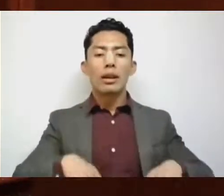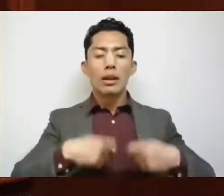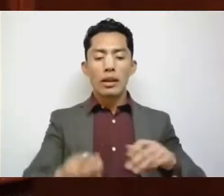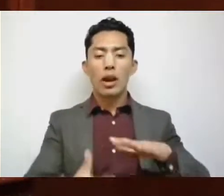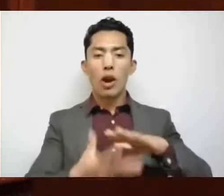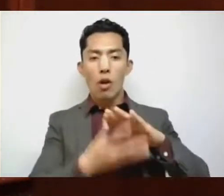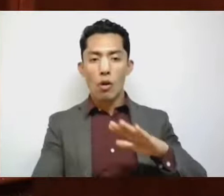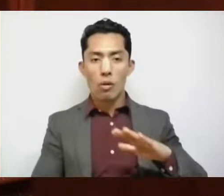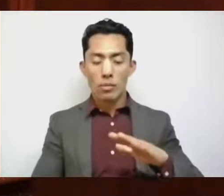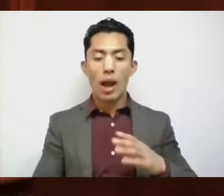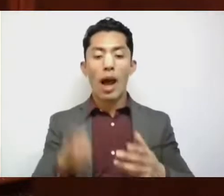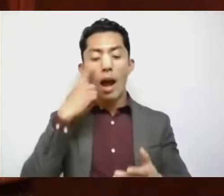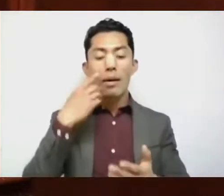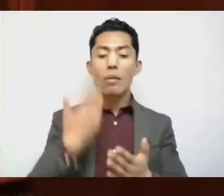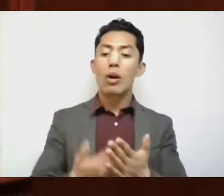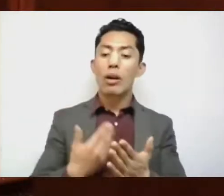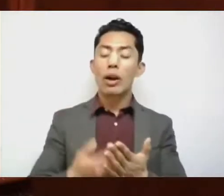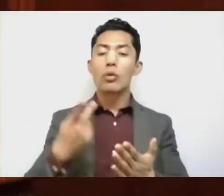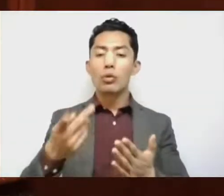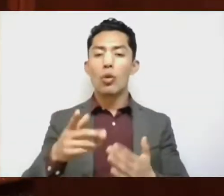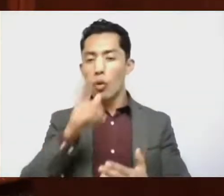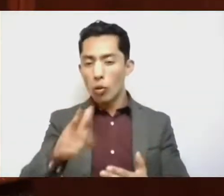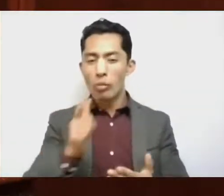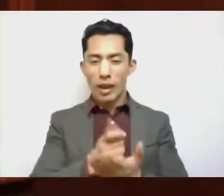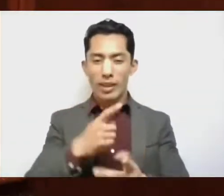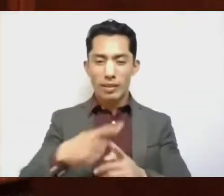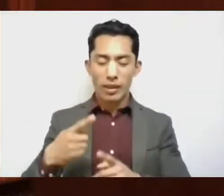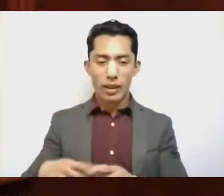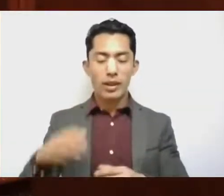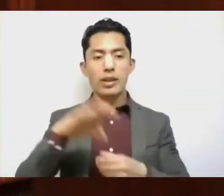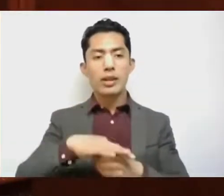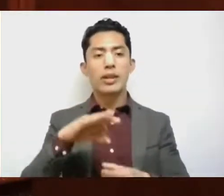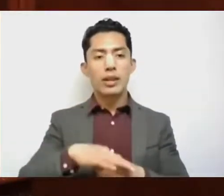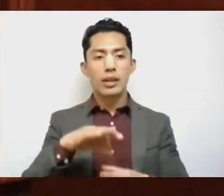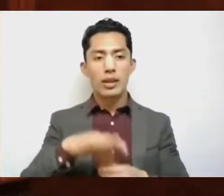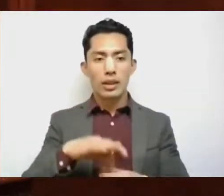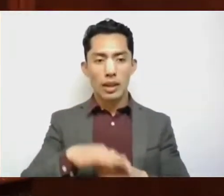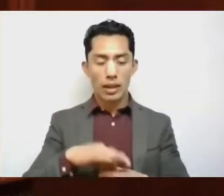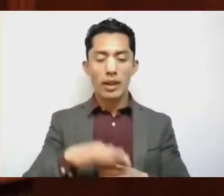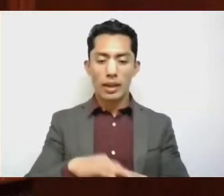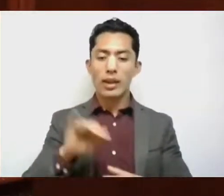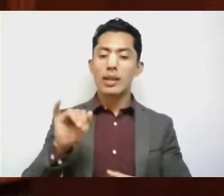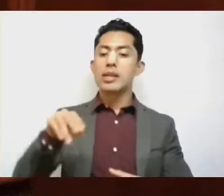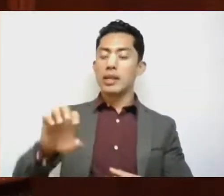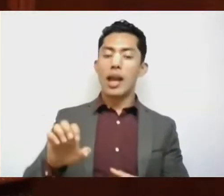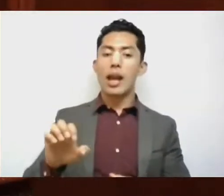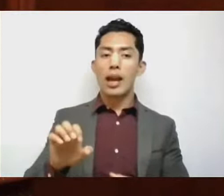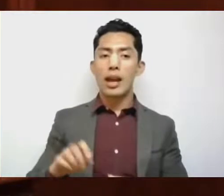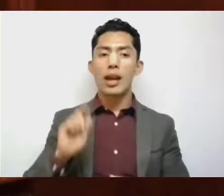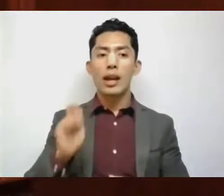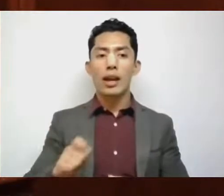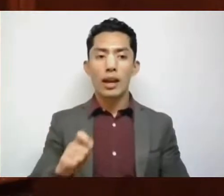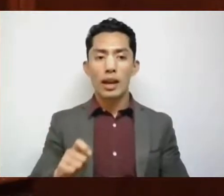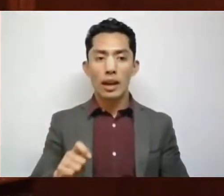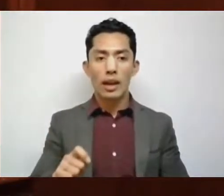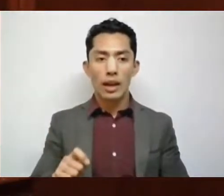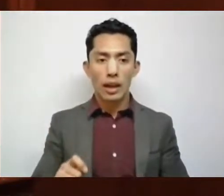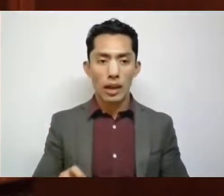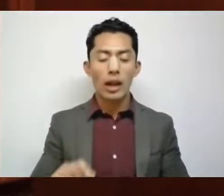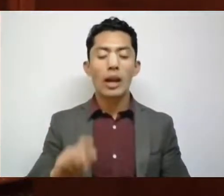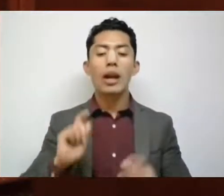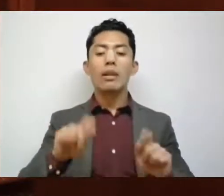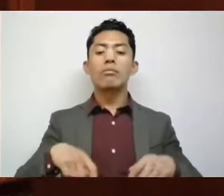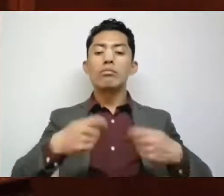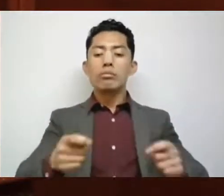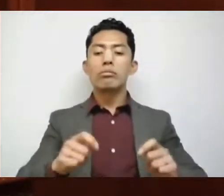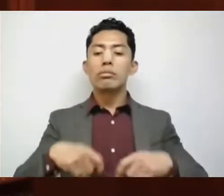del comprobante de domicilio y la credencial del Instituto Nacional Electoral le estaban haciendo otorgamiento